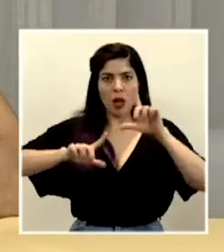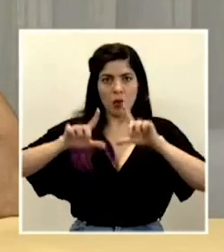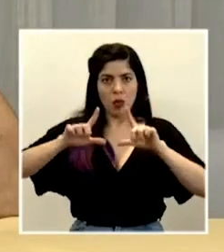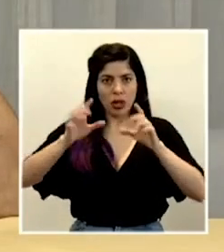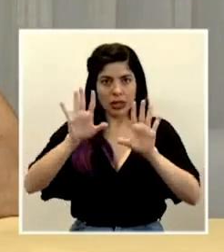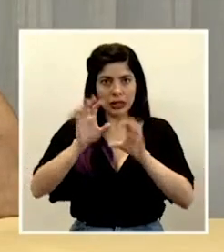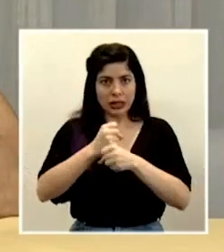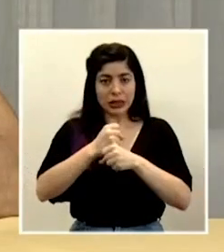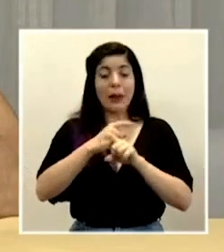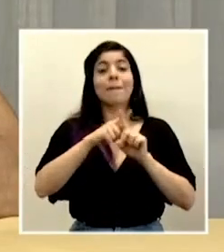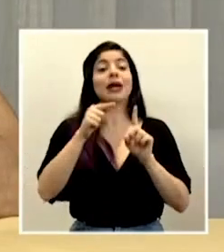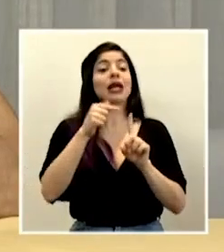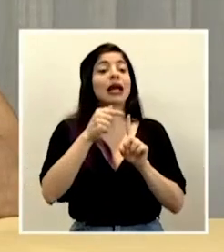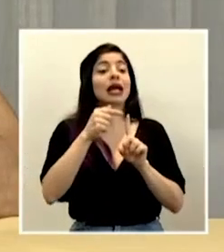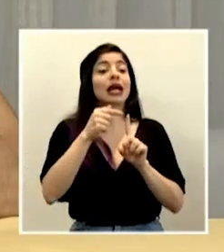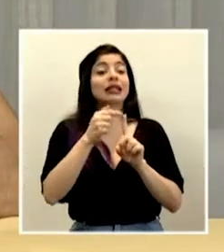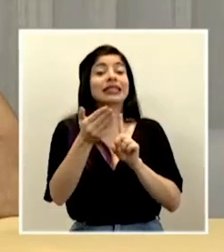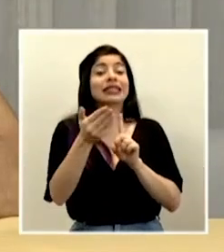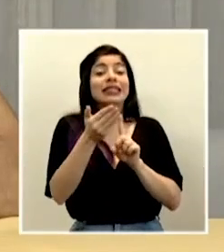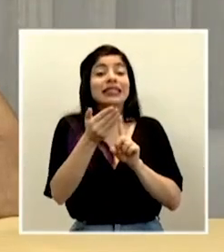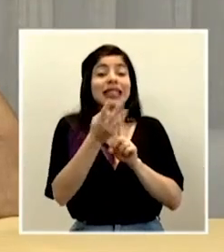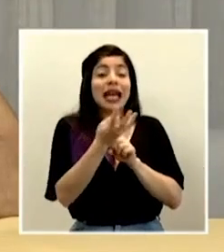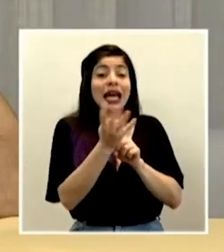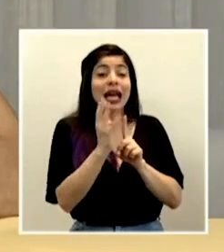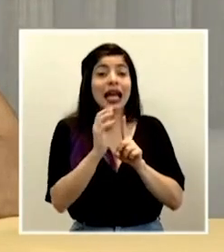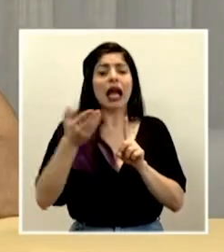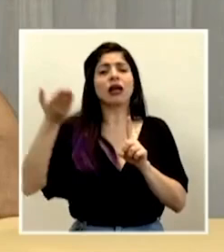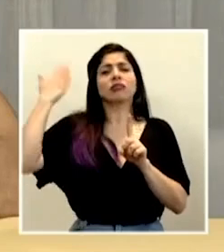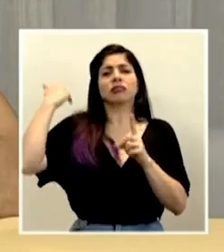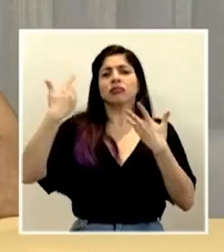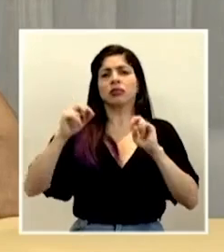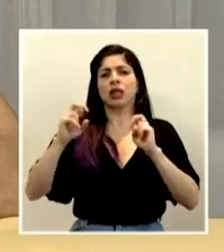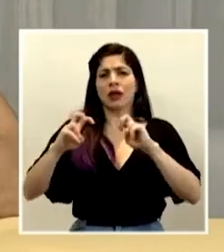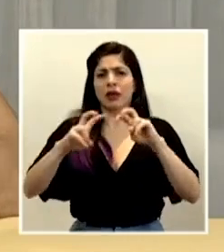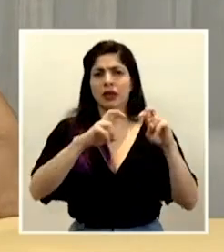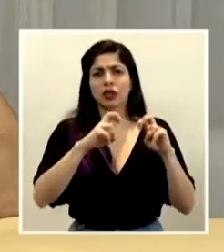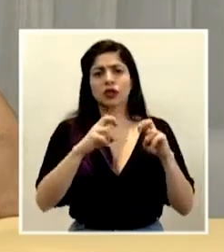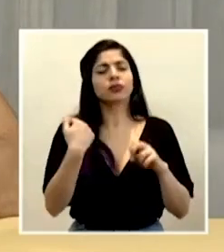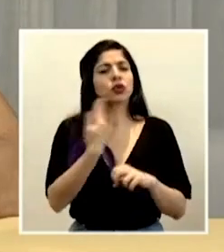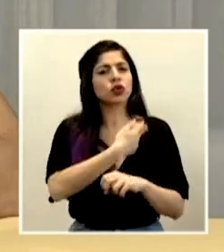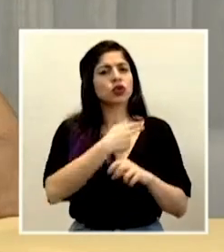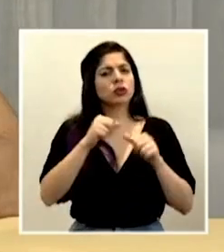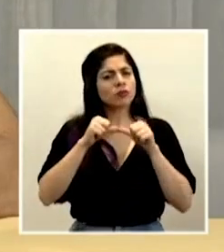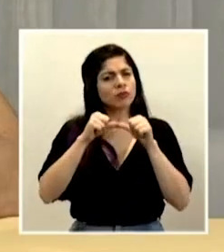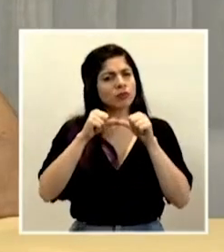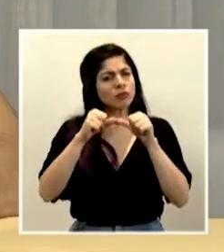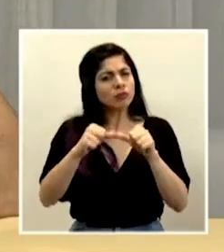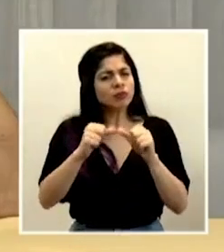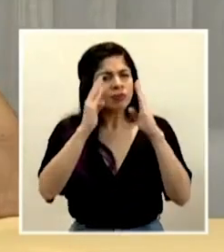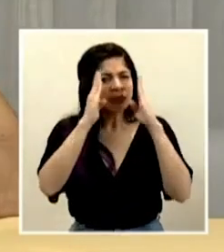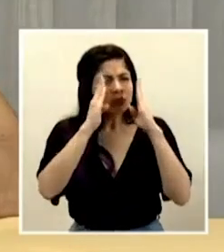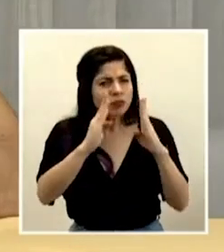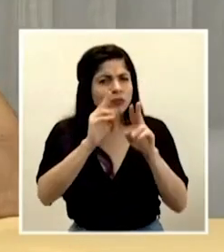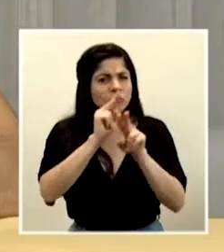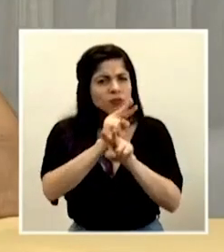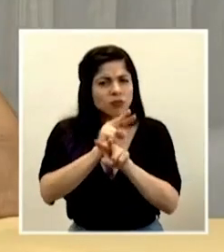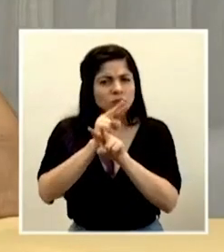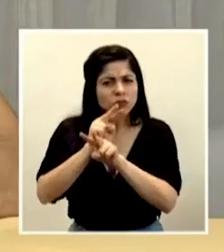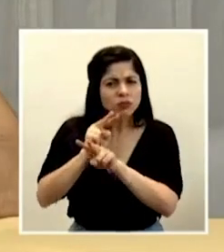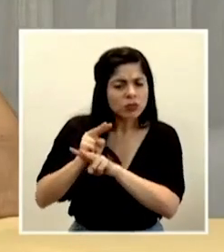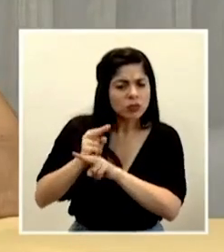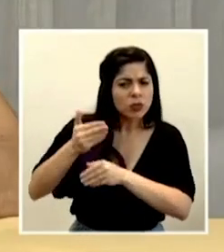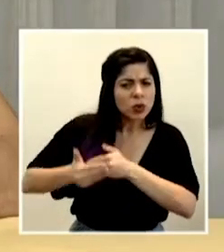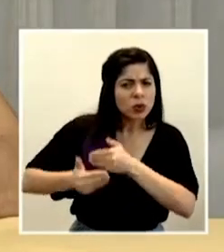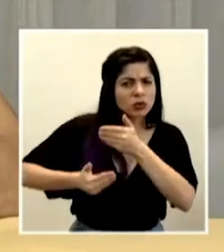fueron muestreados desde hace ya varios días. Nosotros seguimos muy atentos toda la evolución